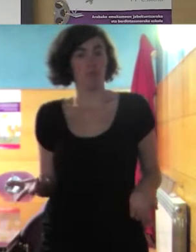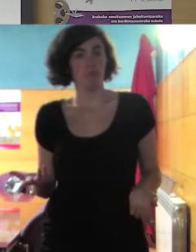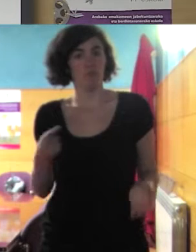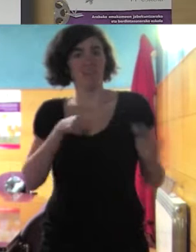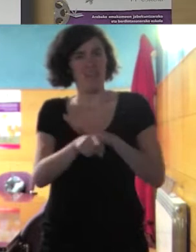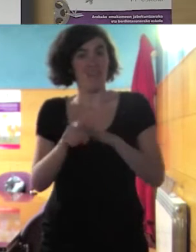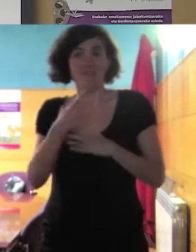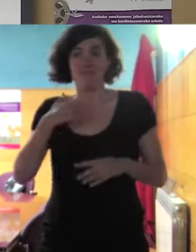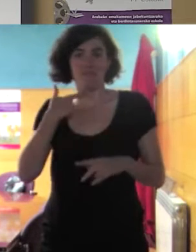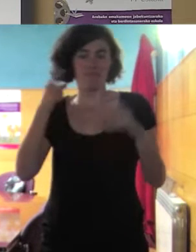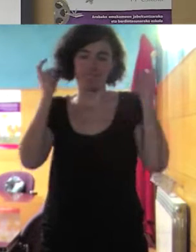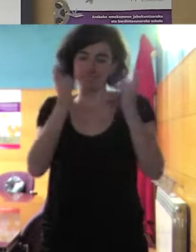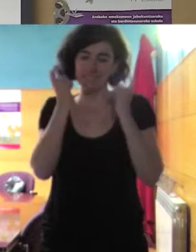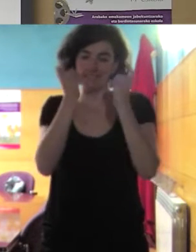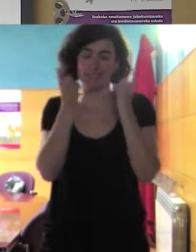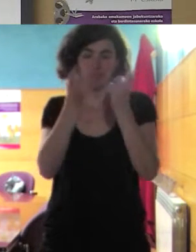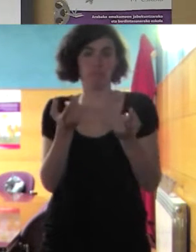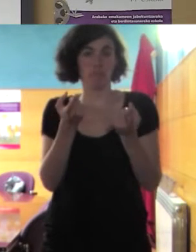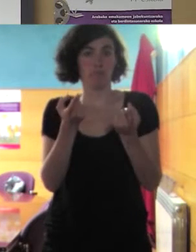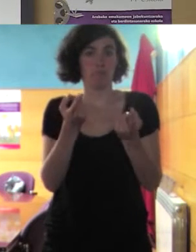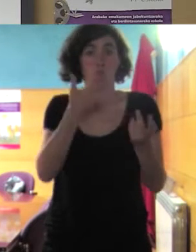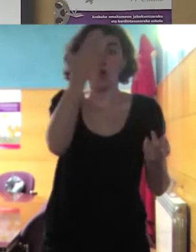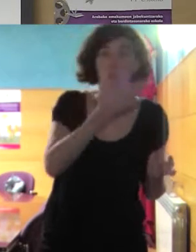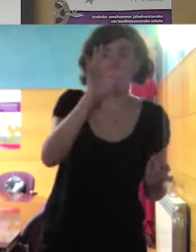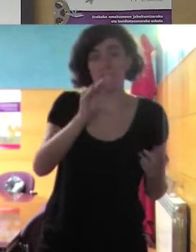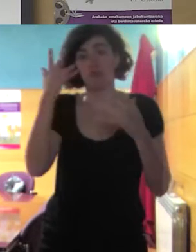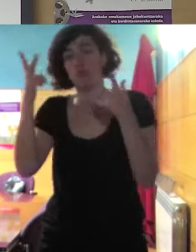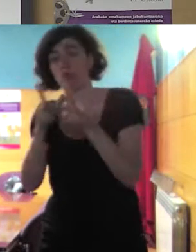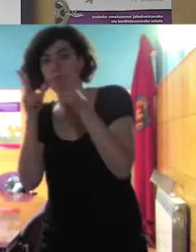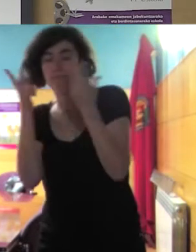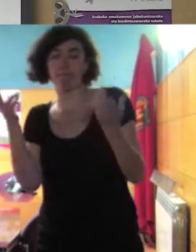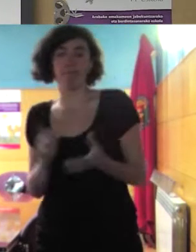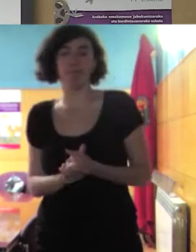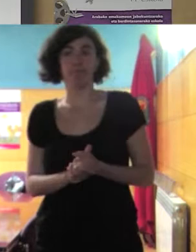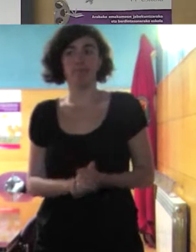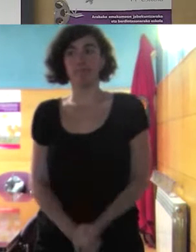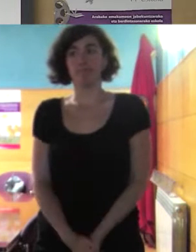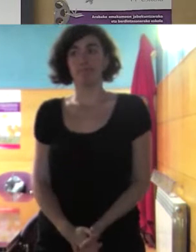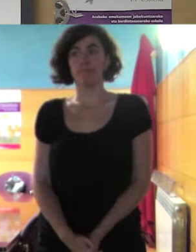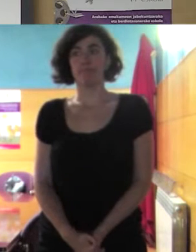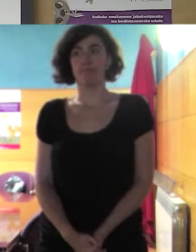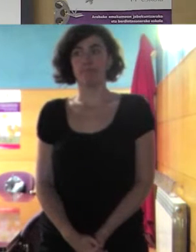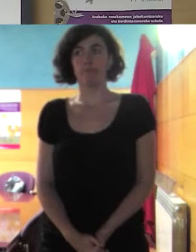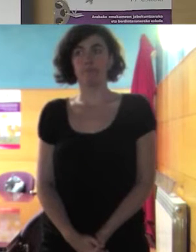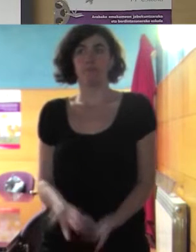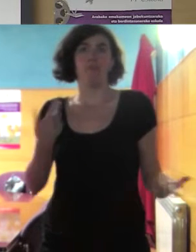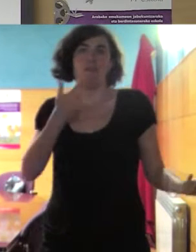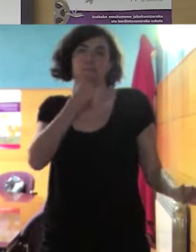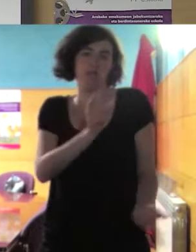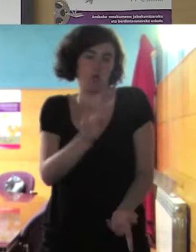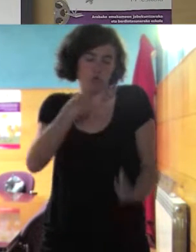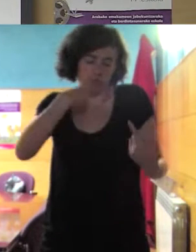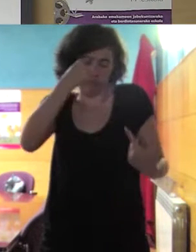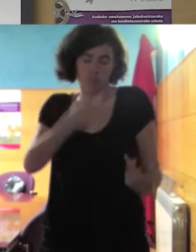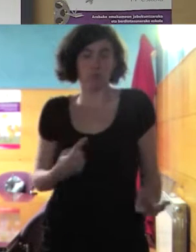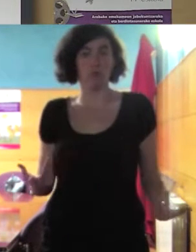requiere esfuerzo en la escuela y en la sociedad y pues eso nadie ha dicho que sea fácil pero